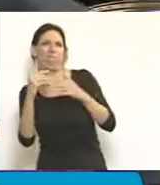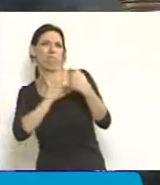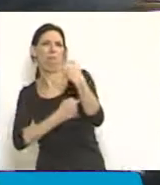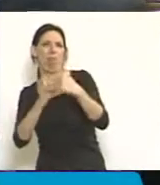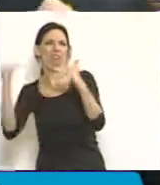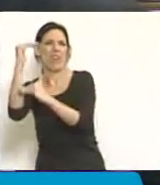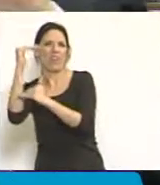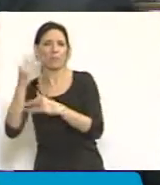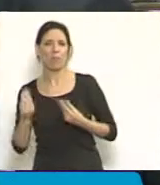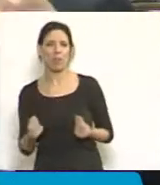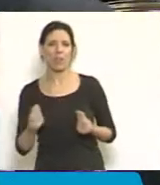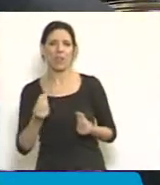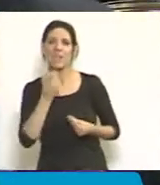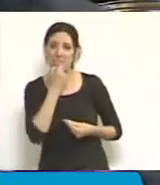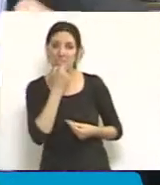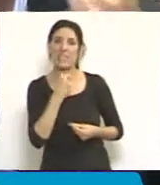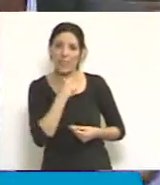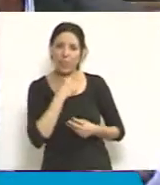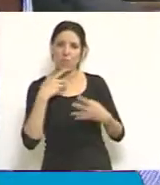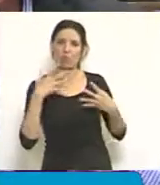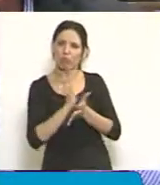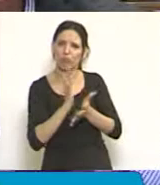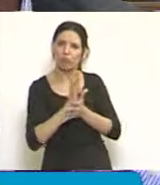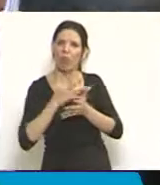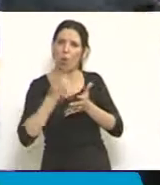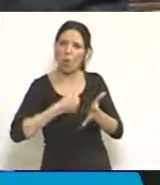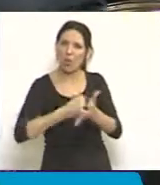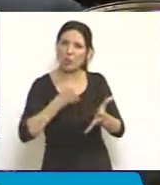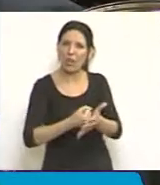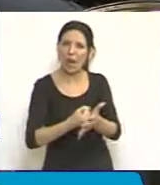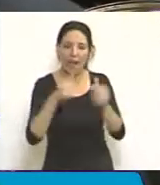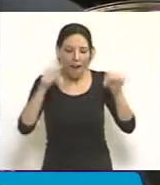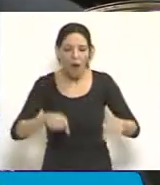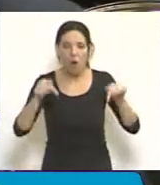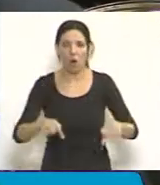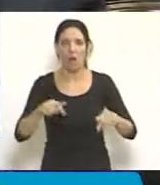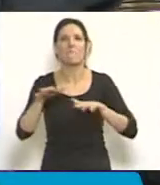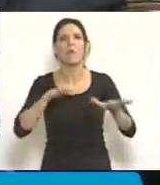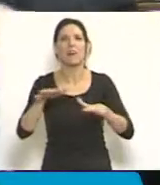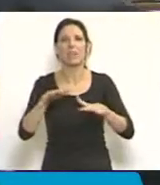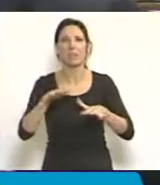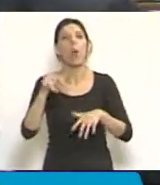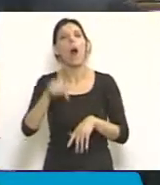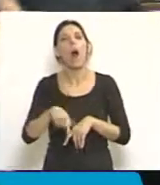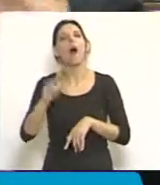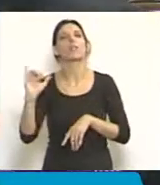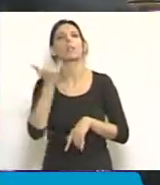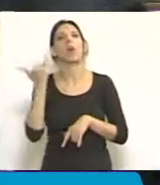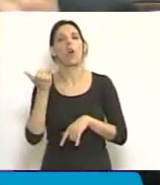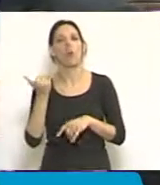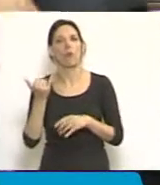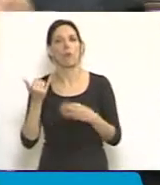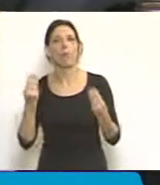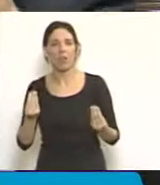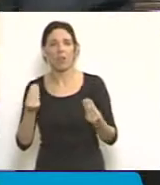porque si estamos dispuestos a dar esa batalla mayor no la damos en esto, que es más efectivo y que no tiene